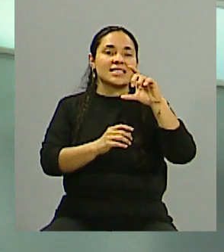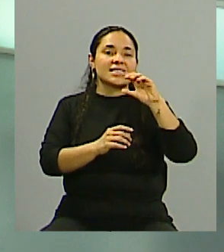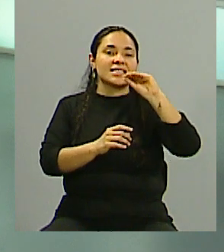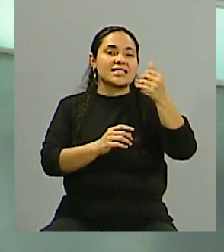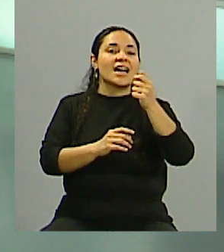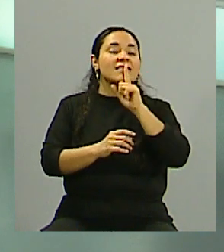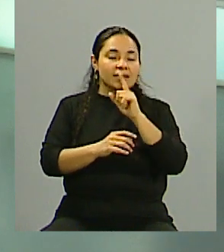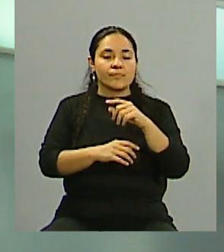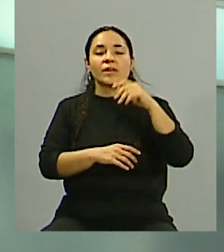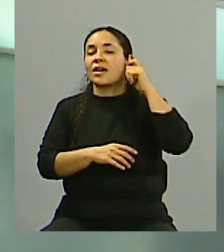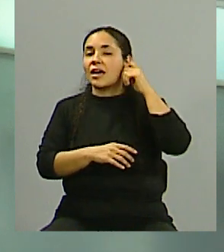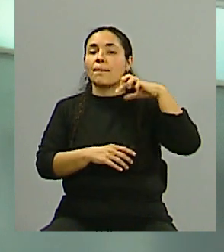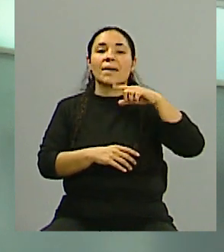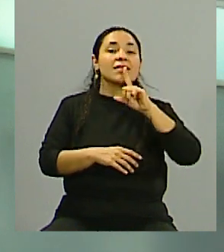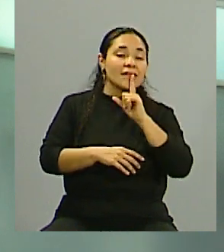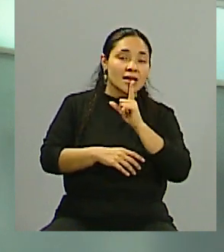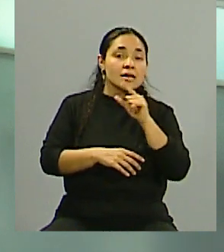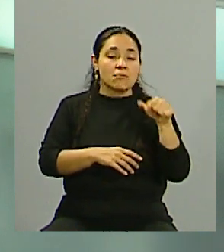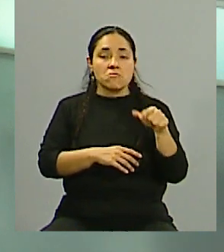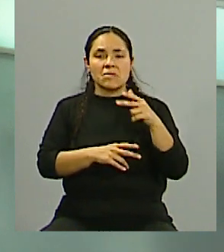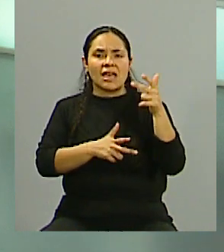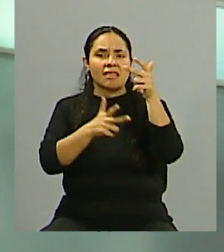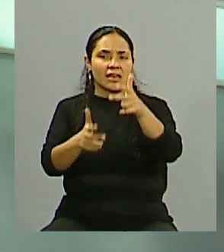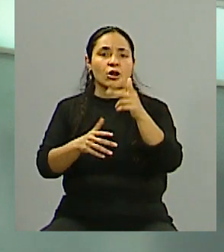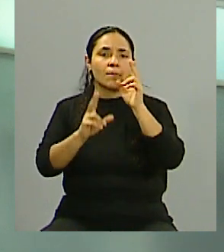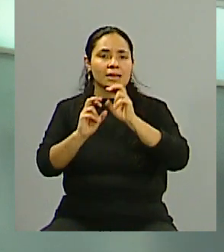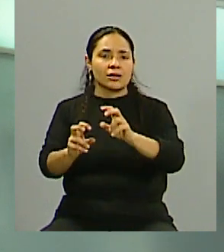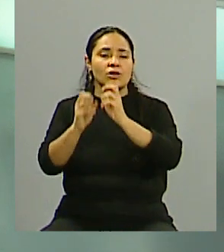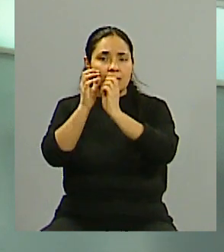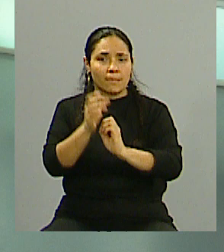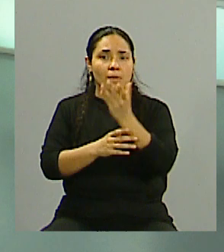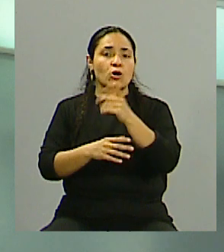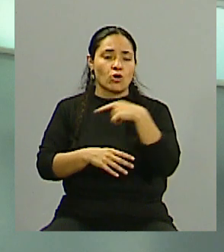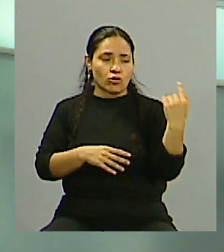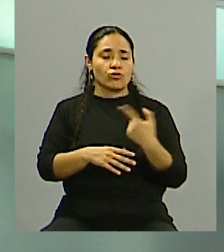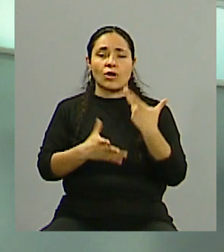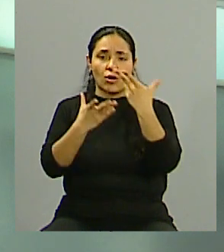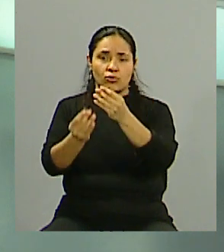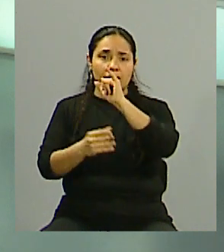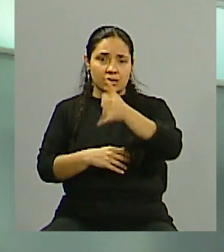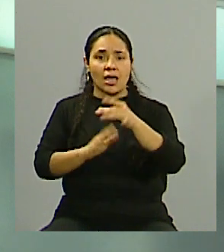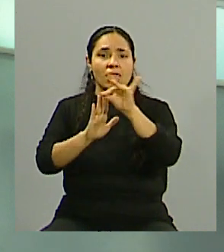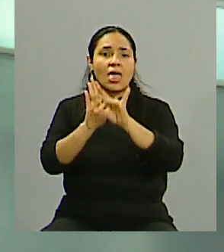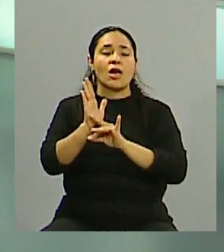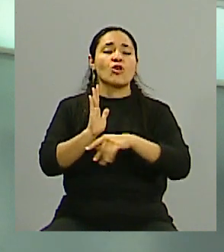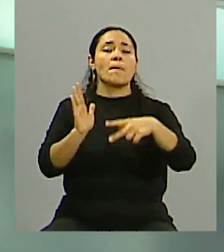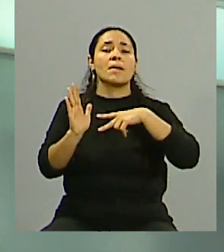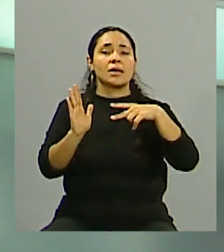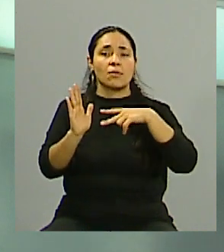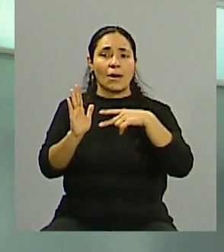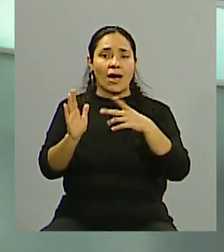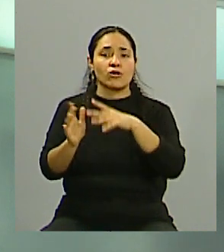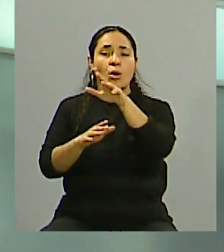Exactamente. Bueno, ellos qué dijeron? Cuando surge la investigación, dicen nosotros vamos a colaborar. El tratamiento de datos personales que realiza la